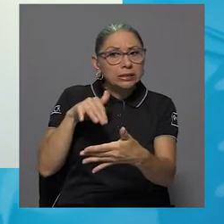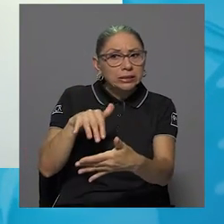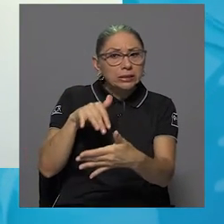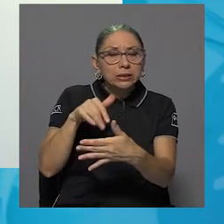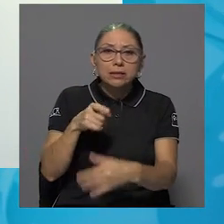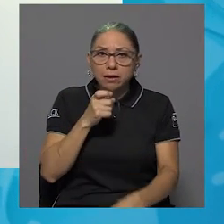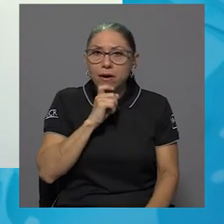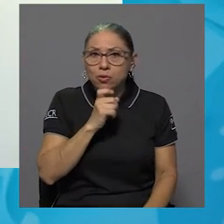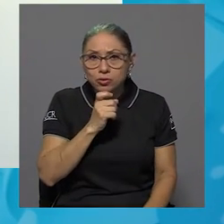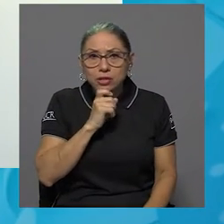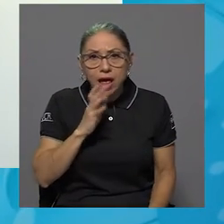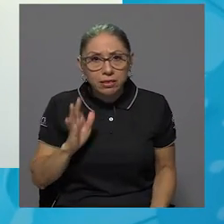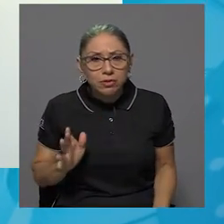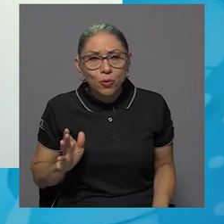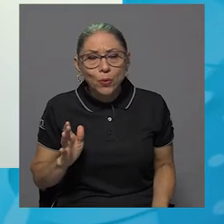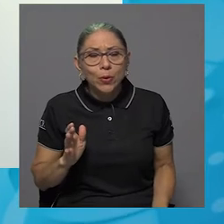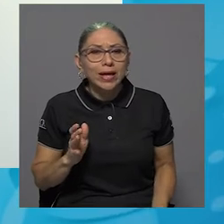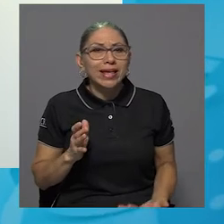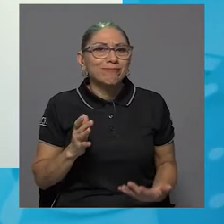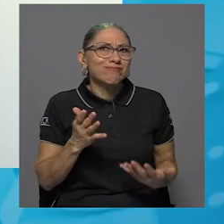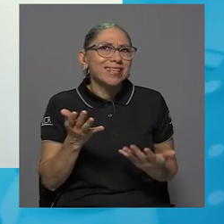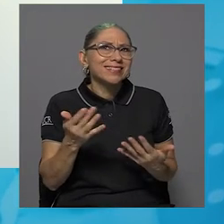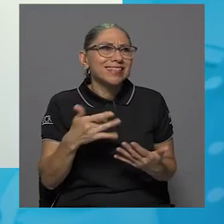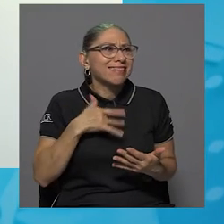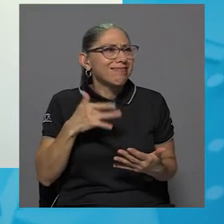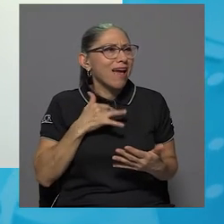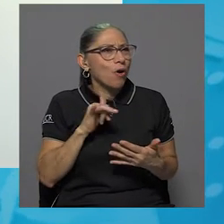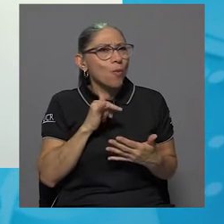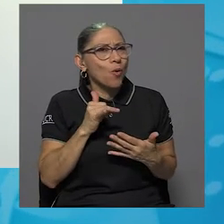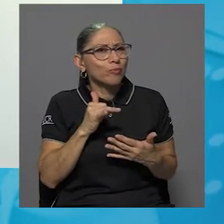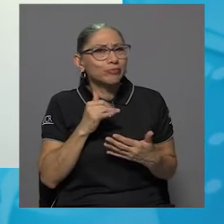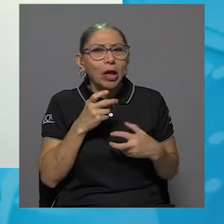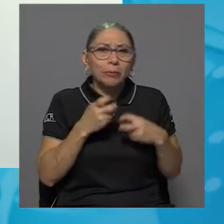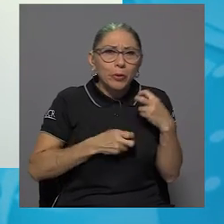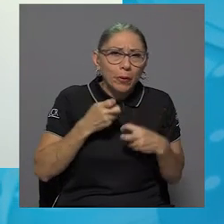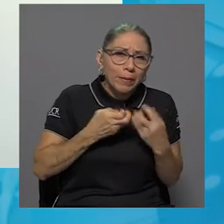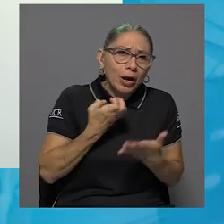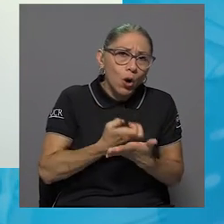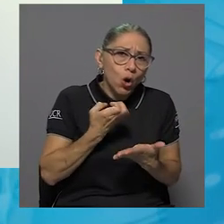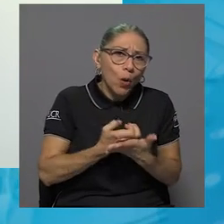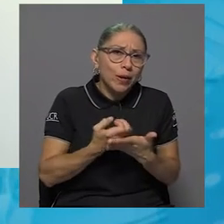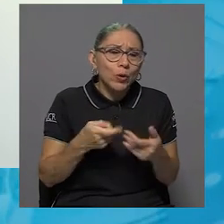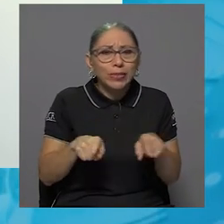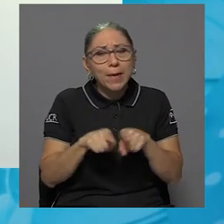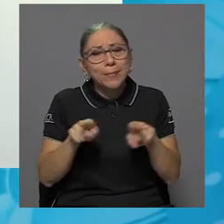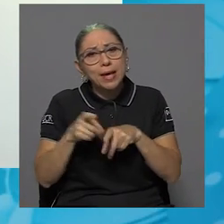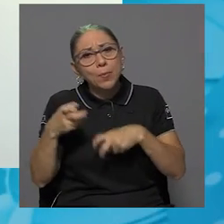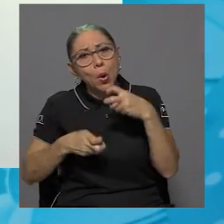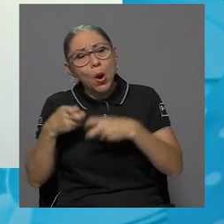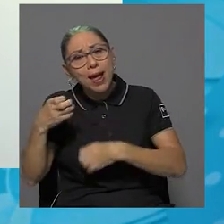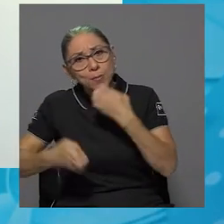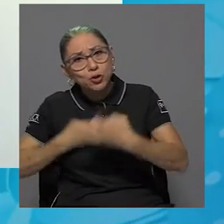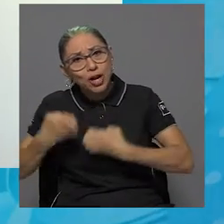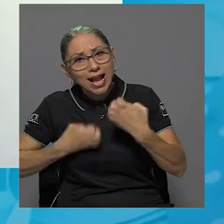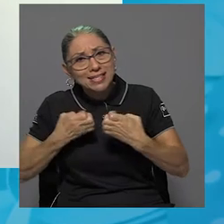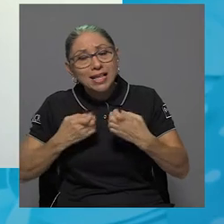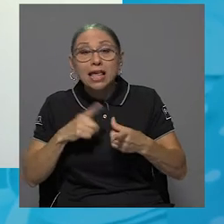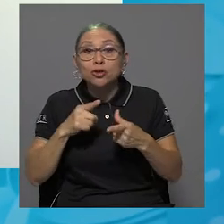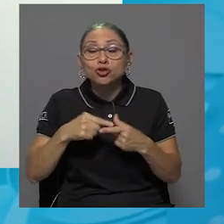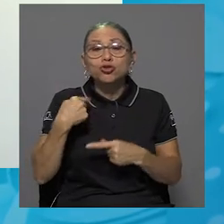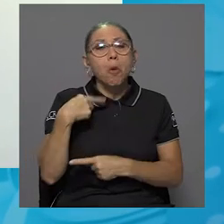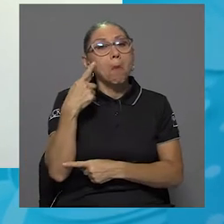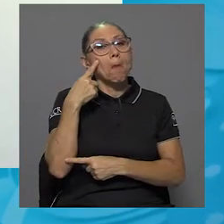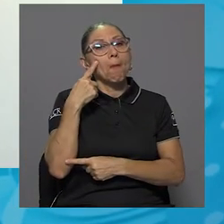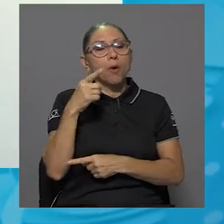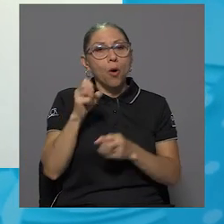estaba como un cierto bache económico y tal vez incluso un poco emocional. Y vi la oportunidad de